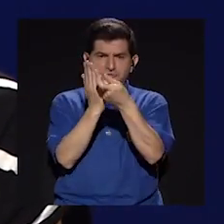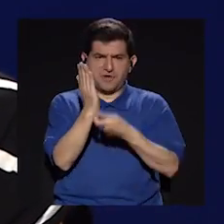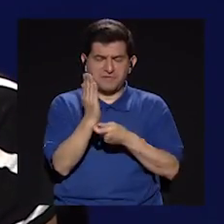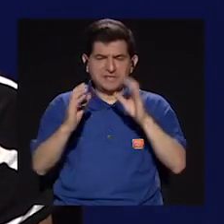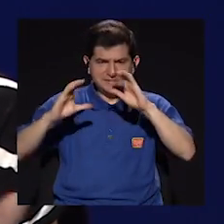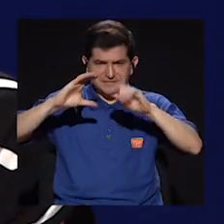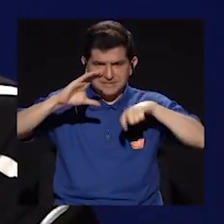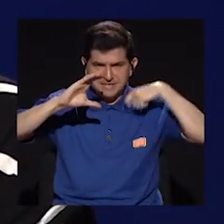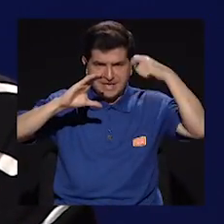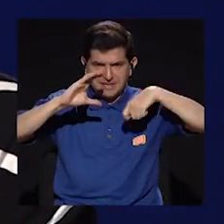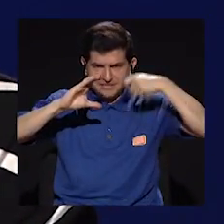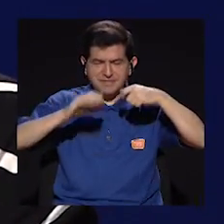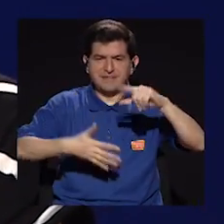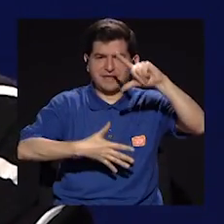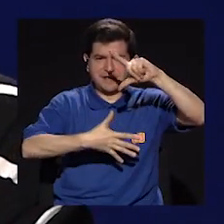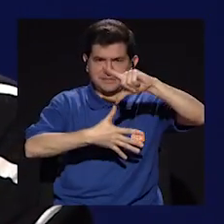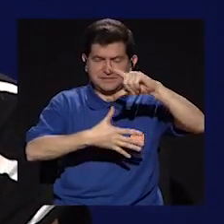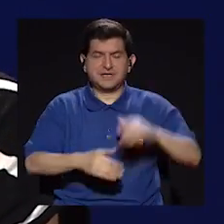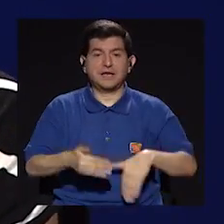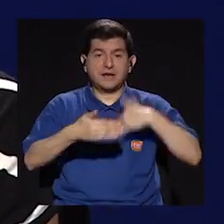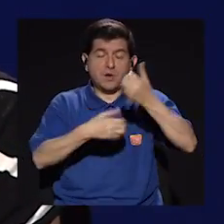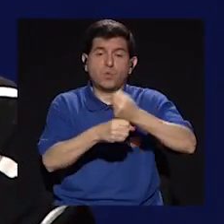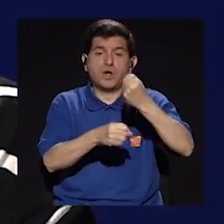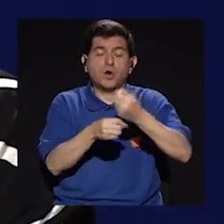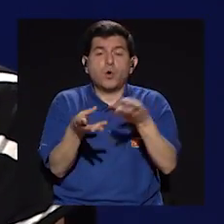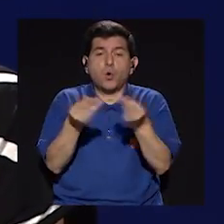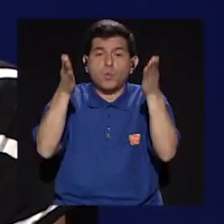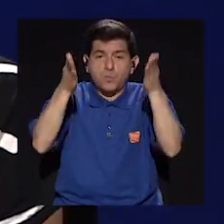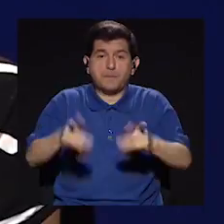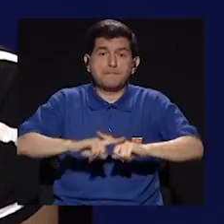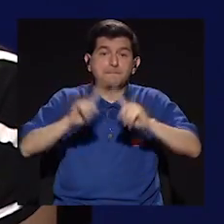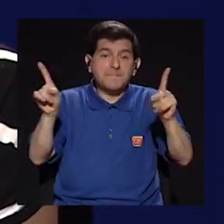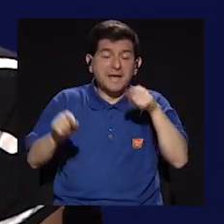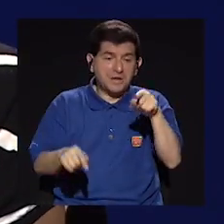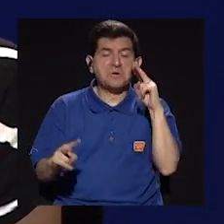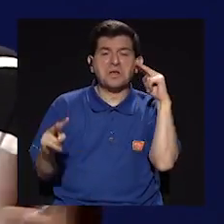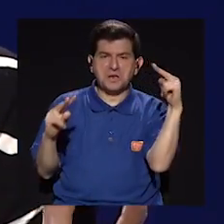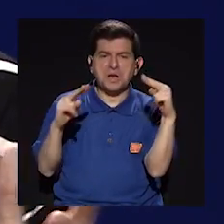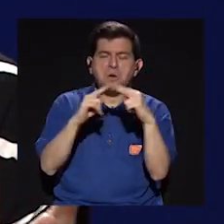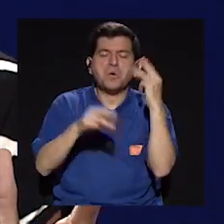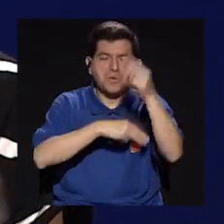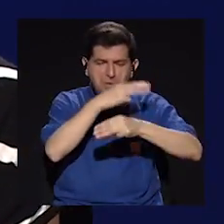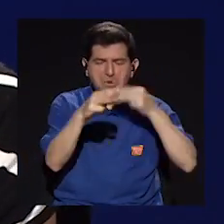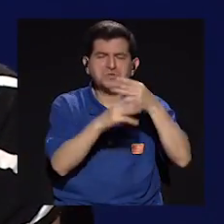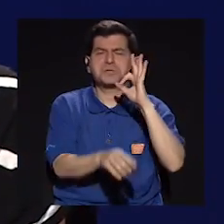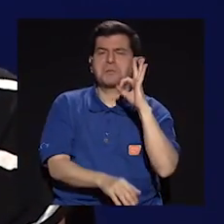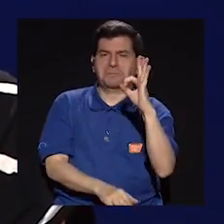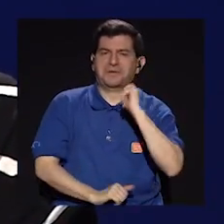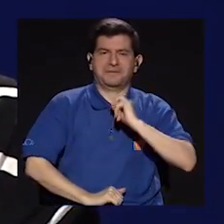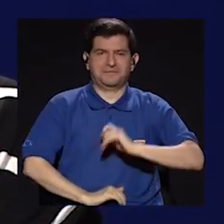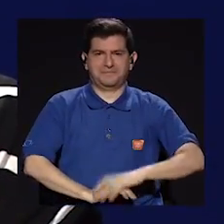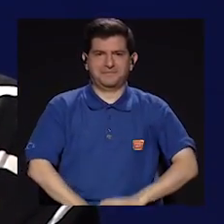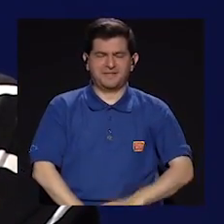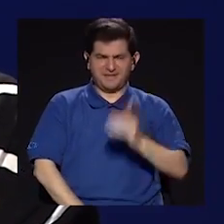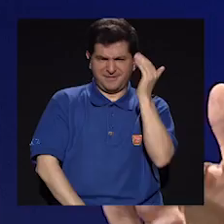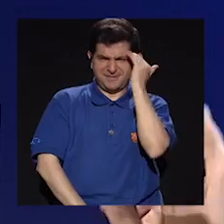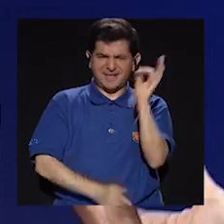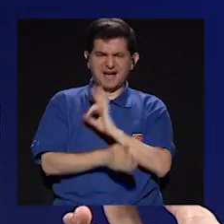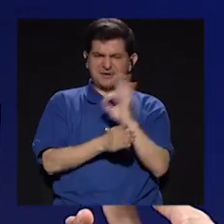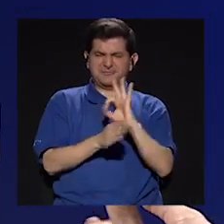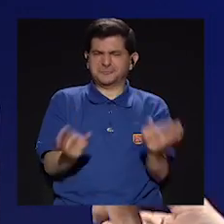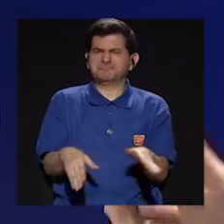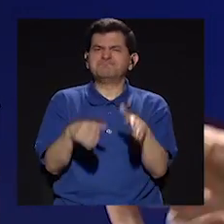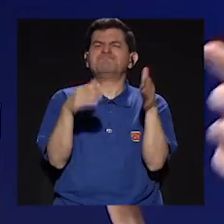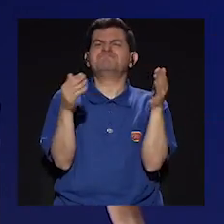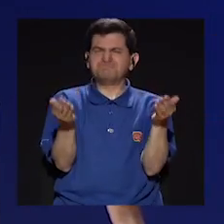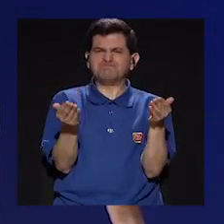de cine latinoamericano primero, luego empezó a trabajar como productora, pero de alguna manera entonces se conoce ese mundo muy bien. Y sabe cómo